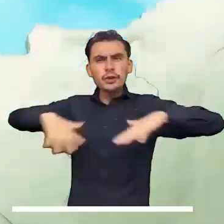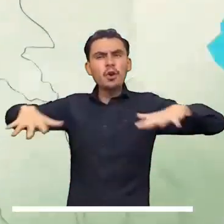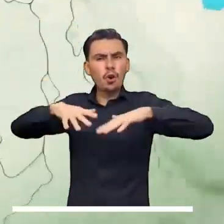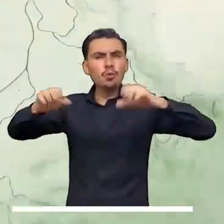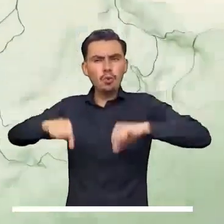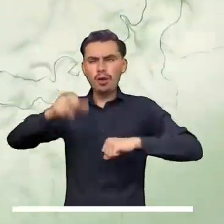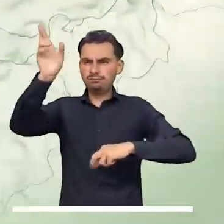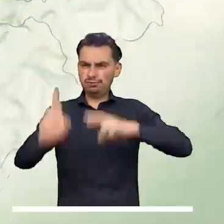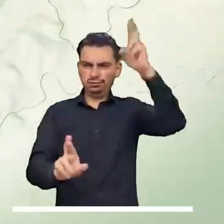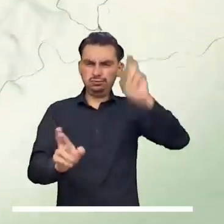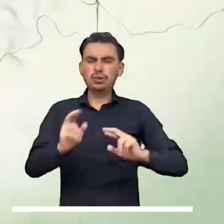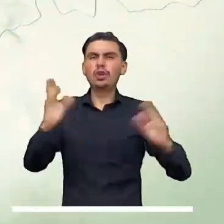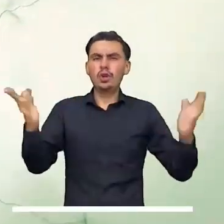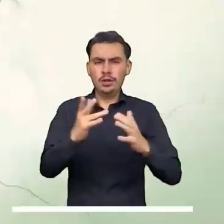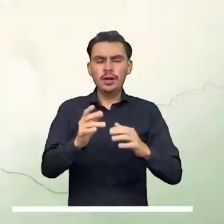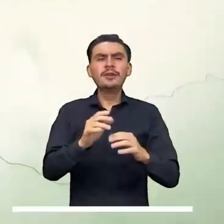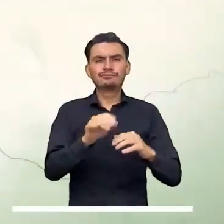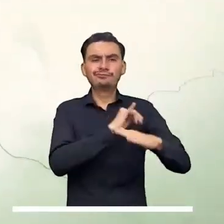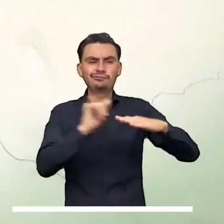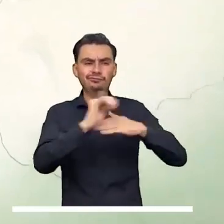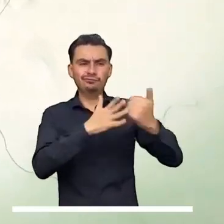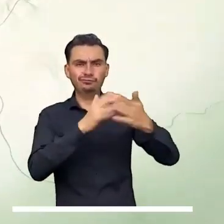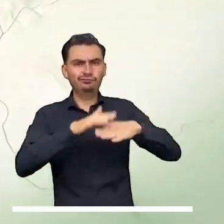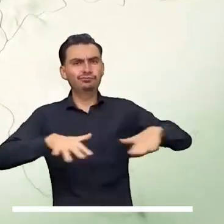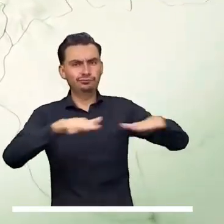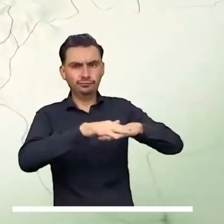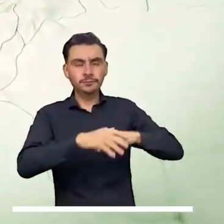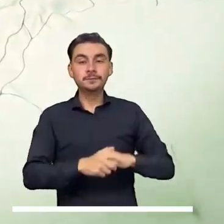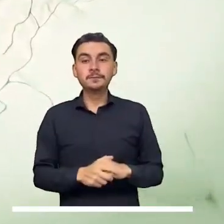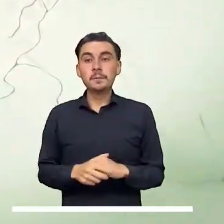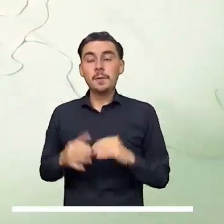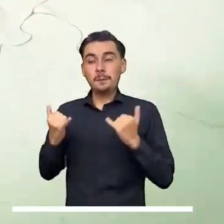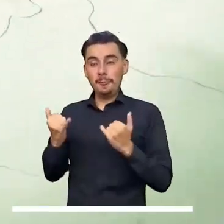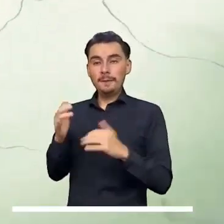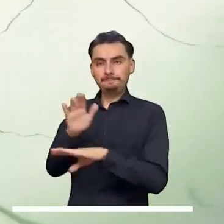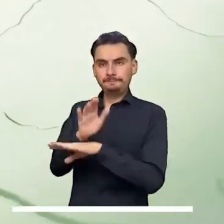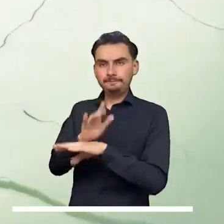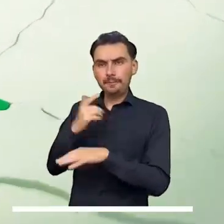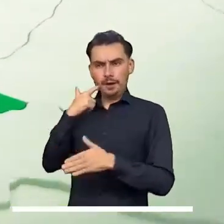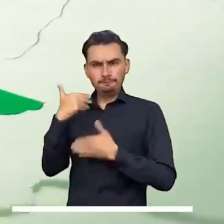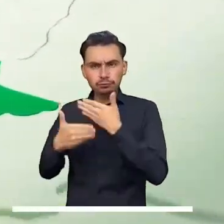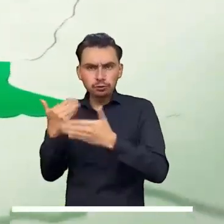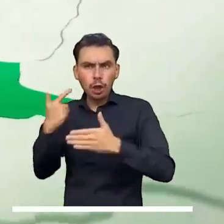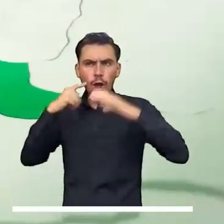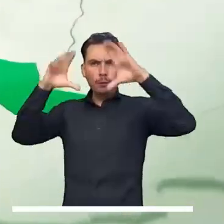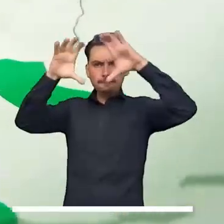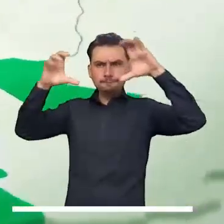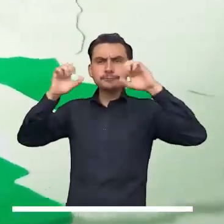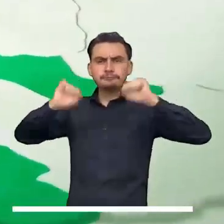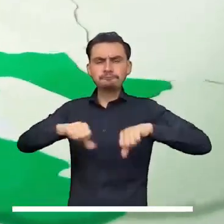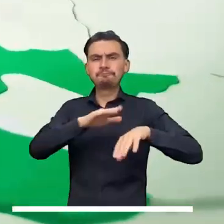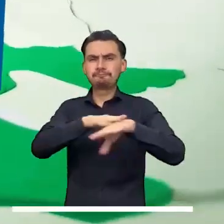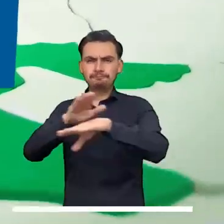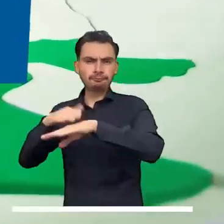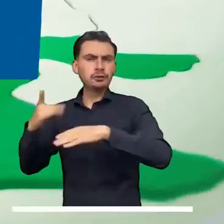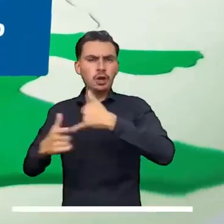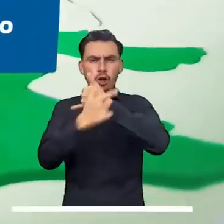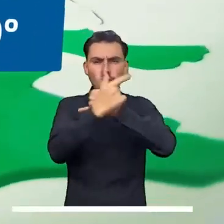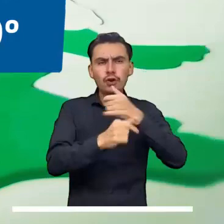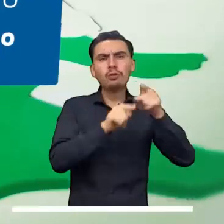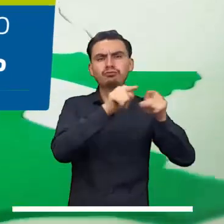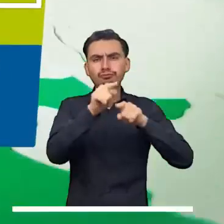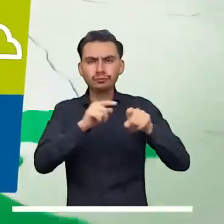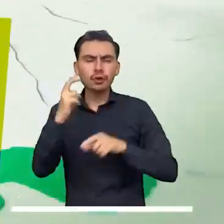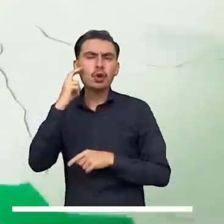tormentas en el oriente de las islas. Tarde nublada, lluviosa y con posibles descargas eléctricas se advierte en varios